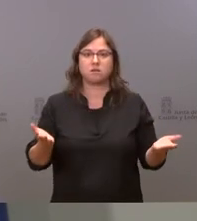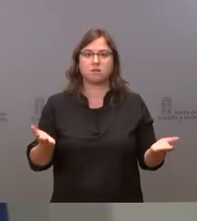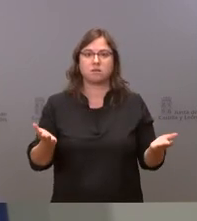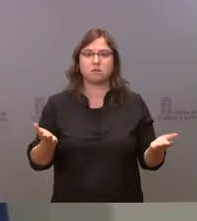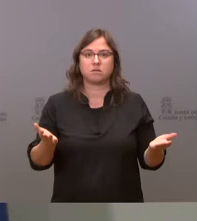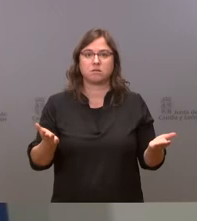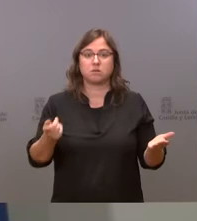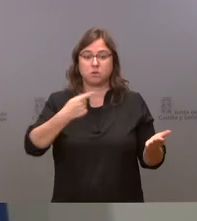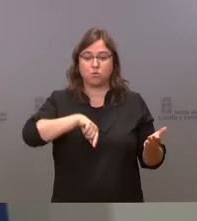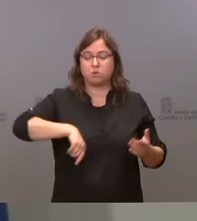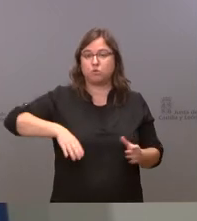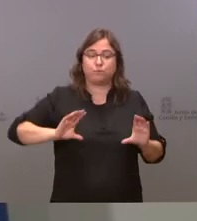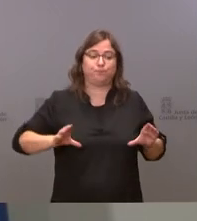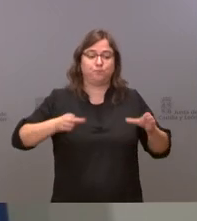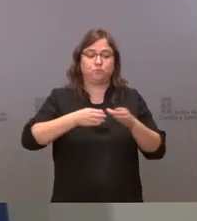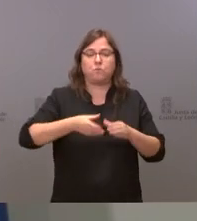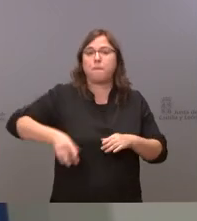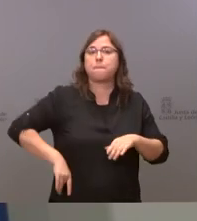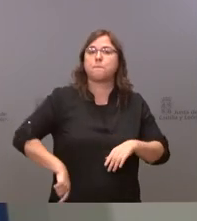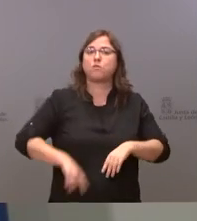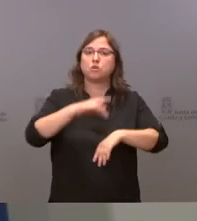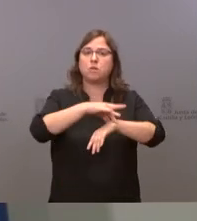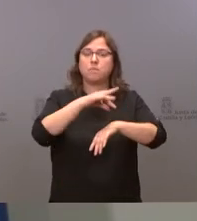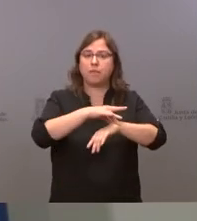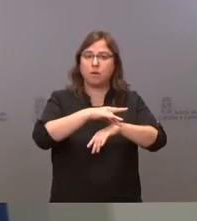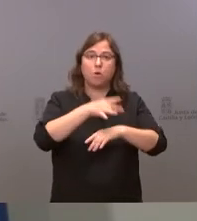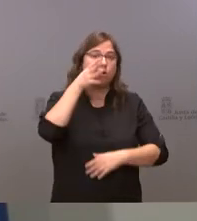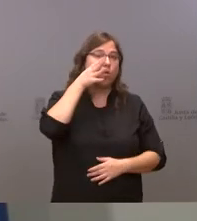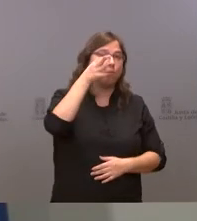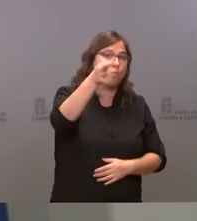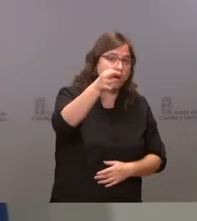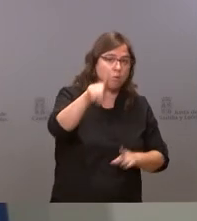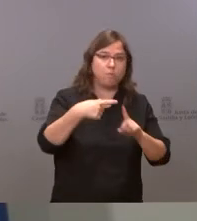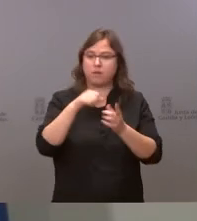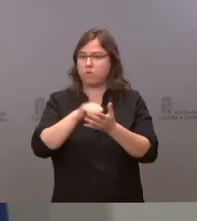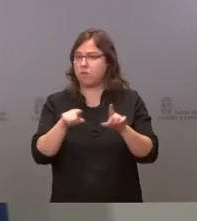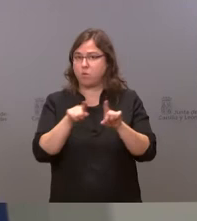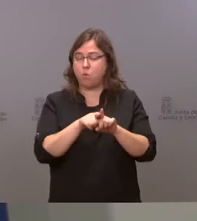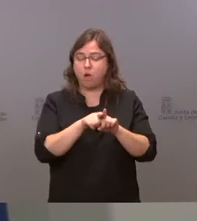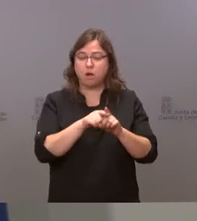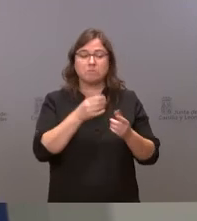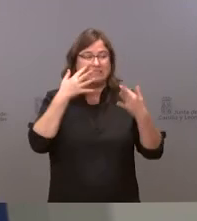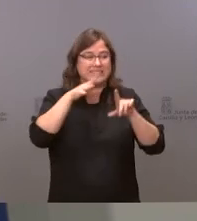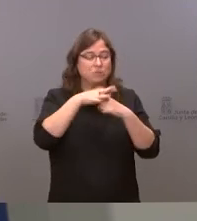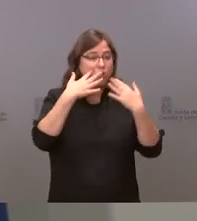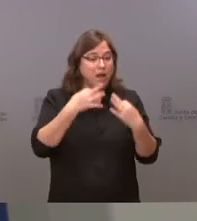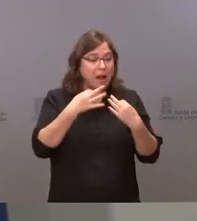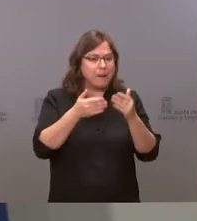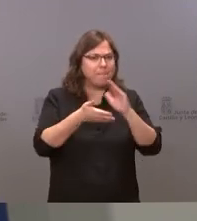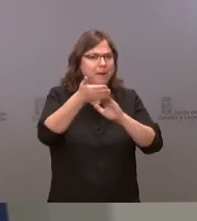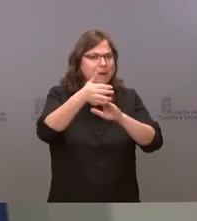dotación de facultativos en la atención primaria tanto en el medio rural como en el medio urbano y las previsiones de los próximos años